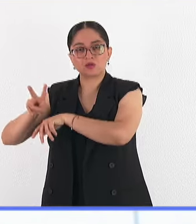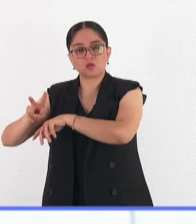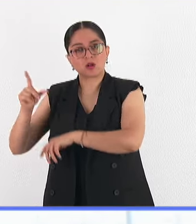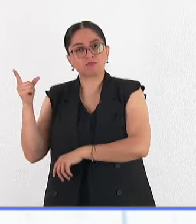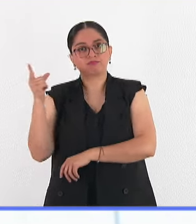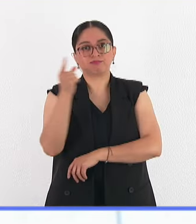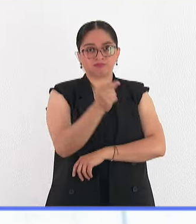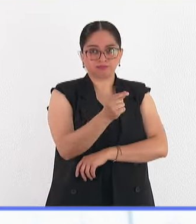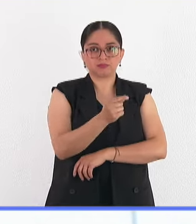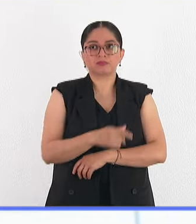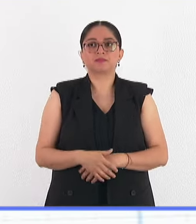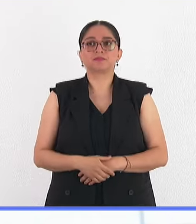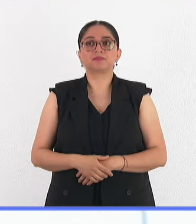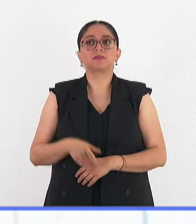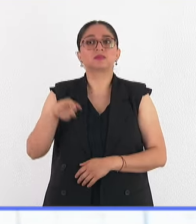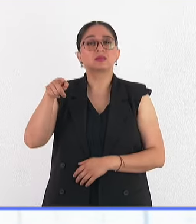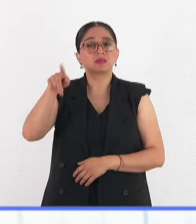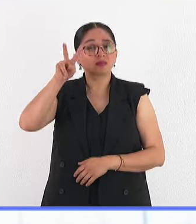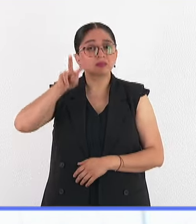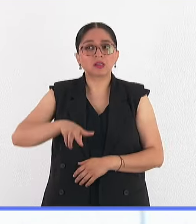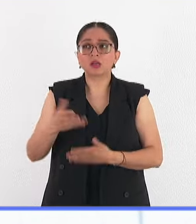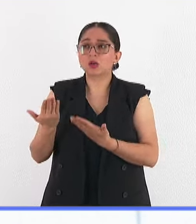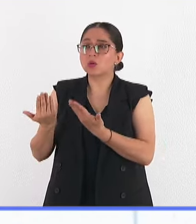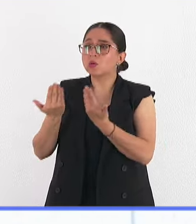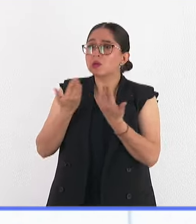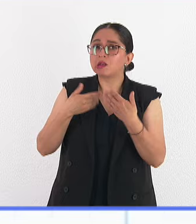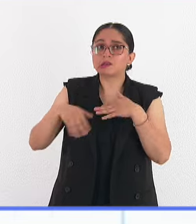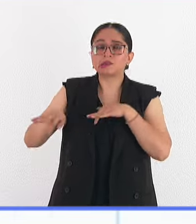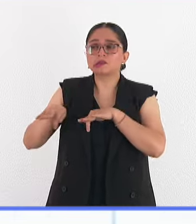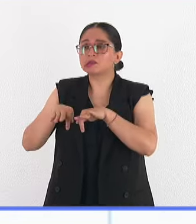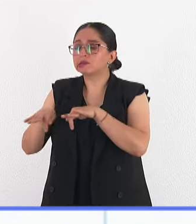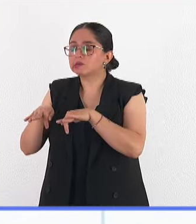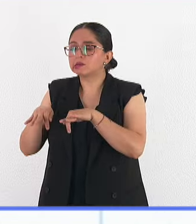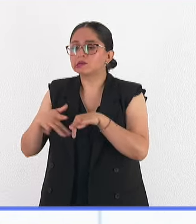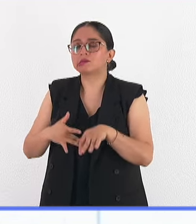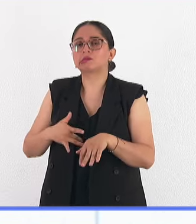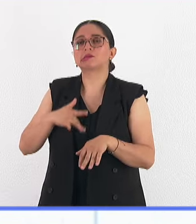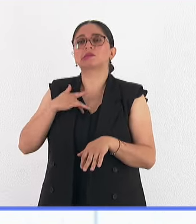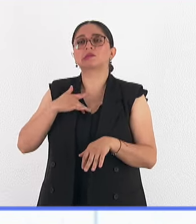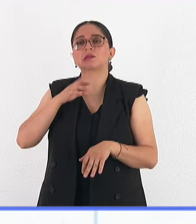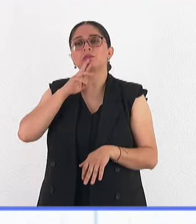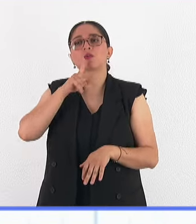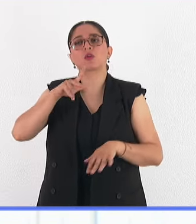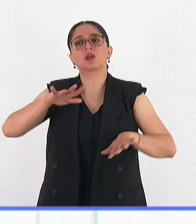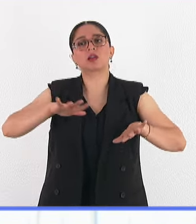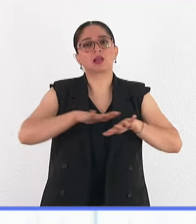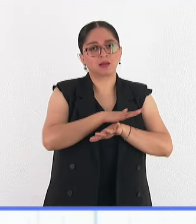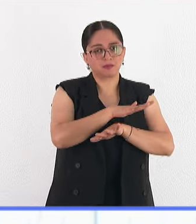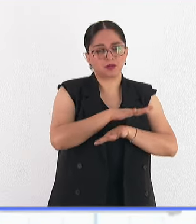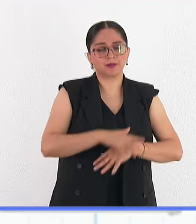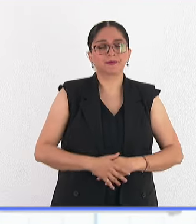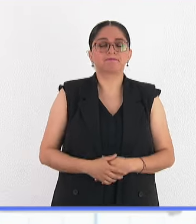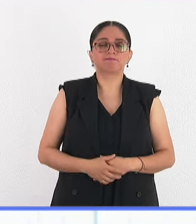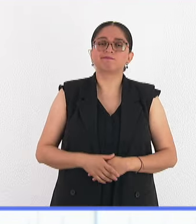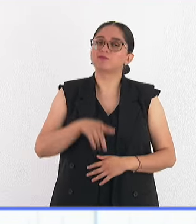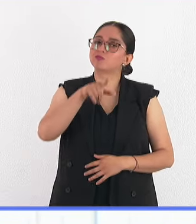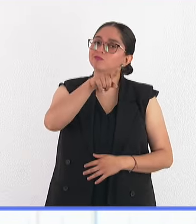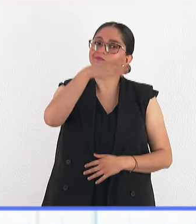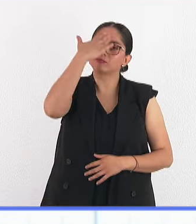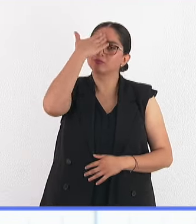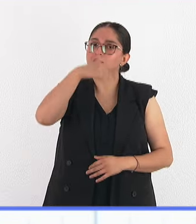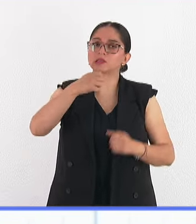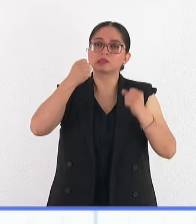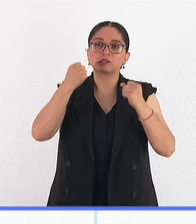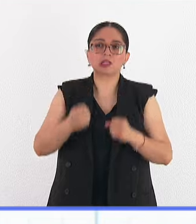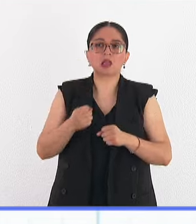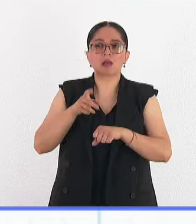El creciente costo de la vida y las tasas de desempleo fueron algunos de sus motivos. Sabías que en algún momento tenías que salir, ¿no? Porque todo a tu